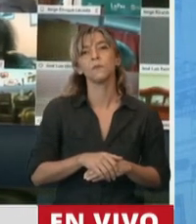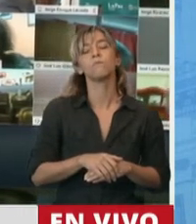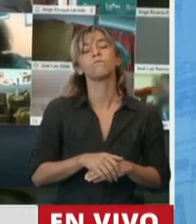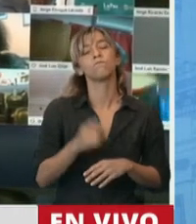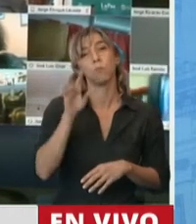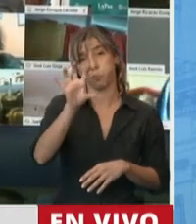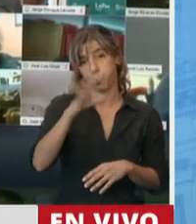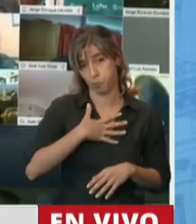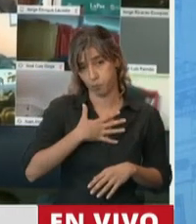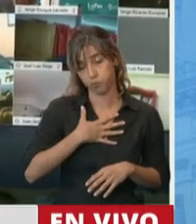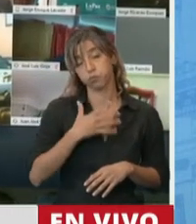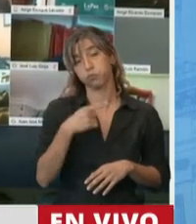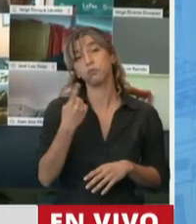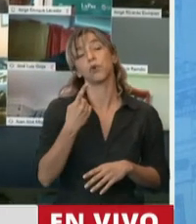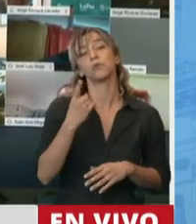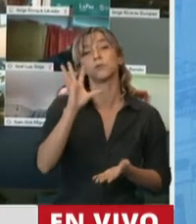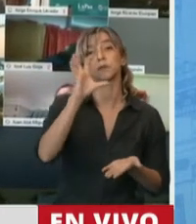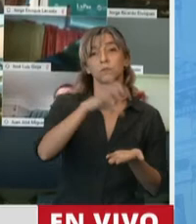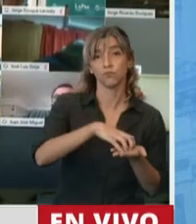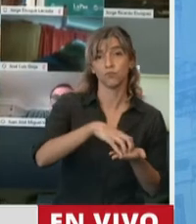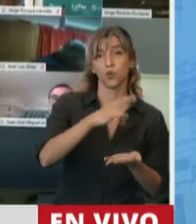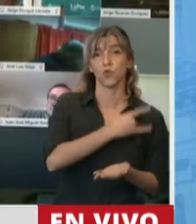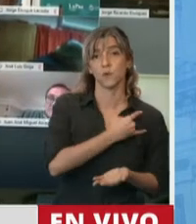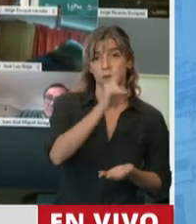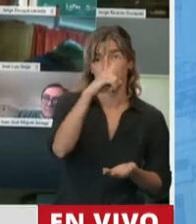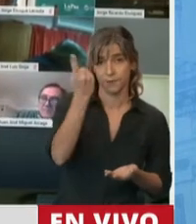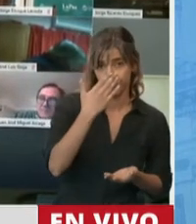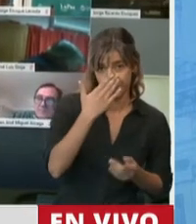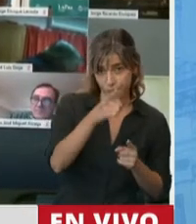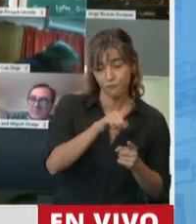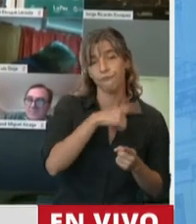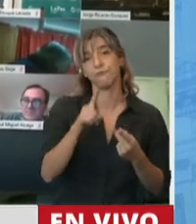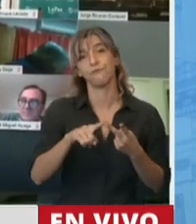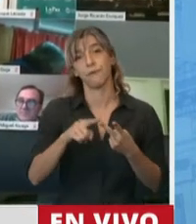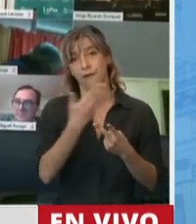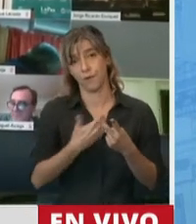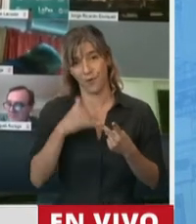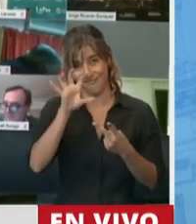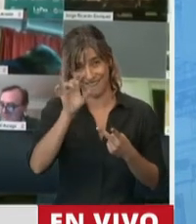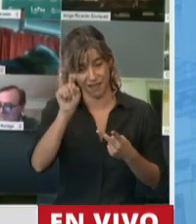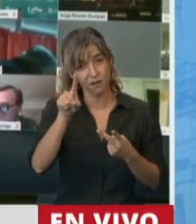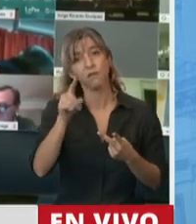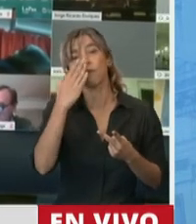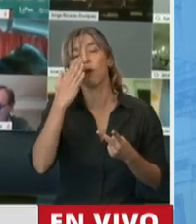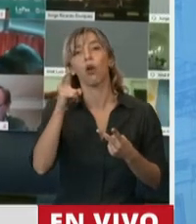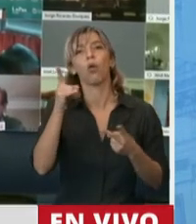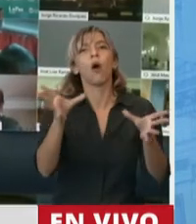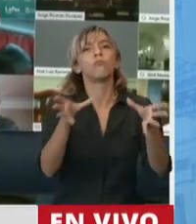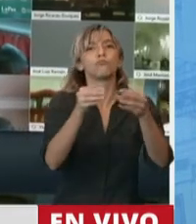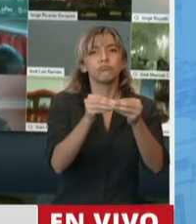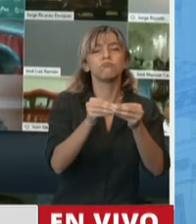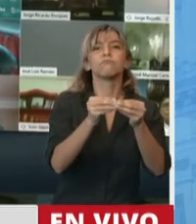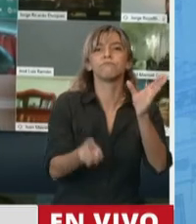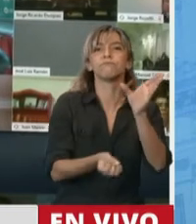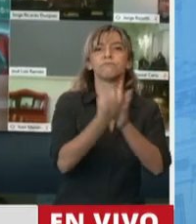provincia y la Universidad Nacional de Córdoba un programa de 50 cursos